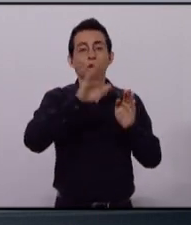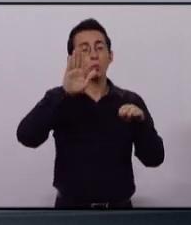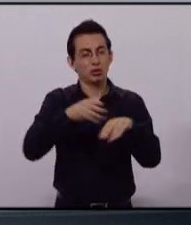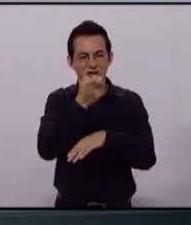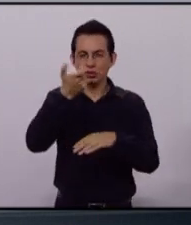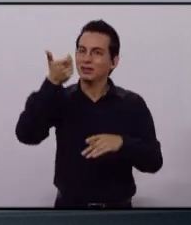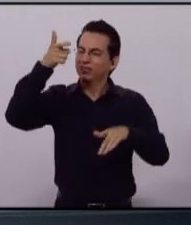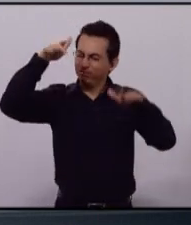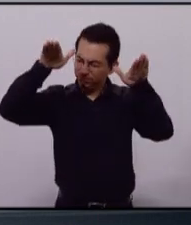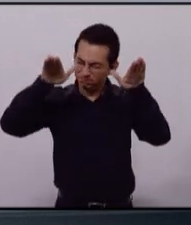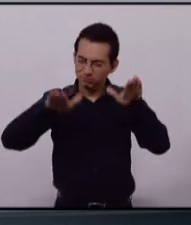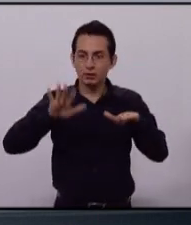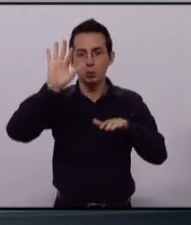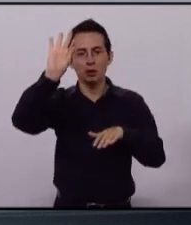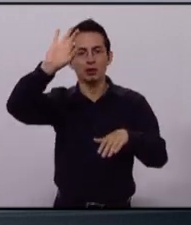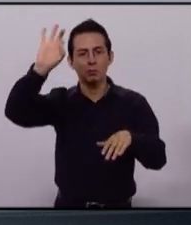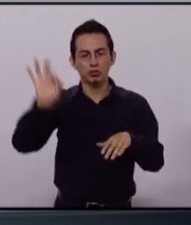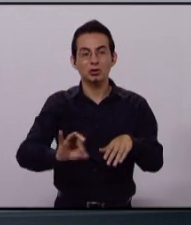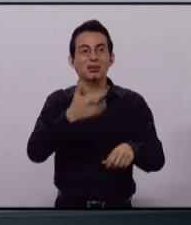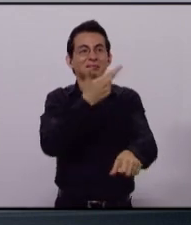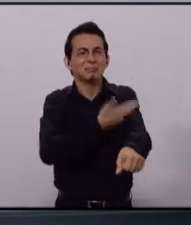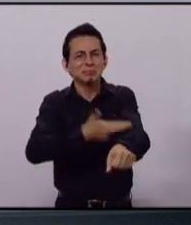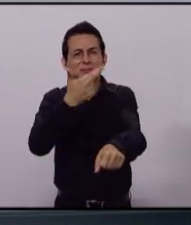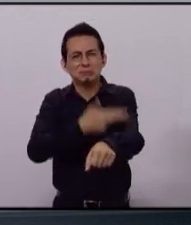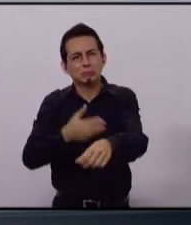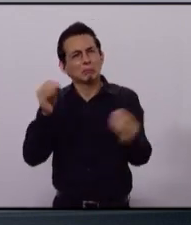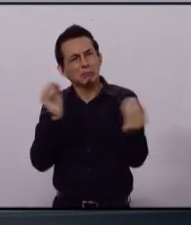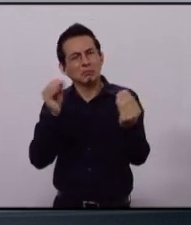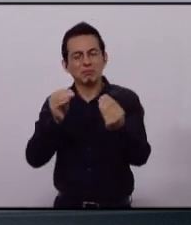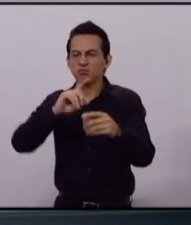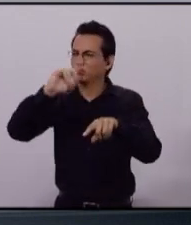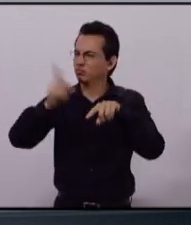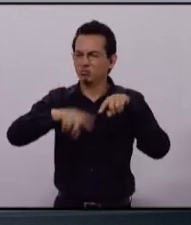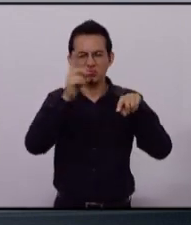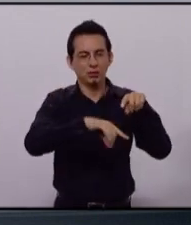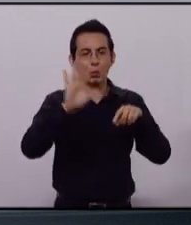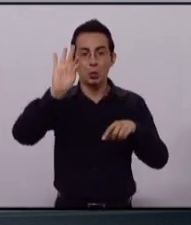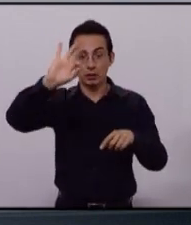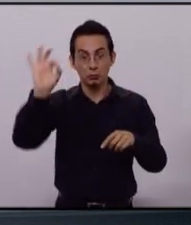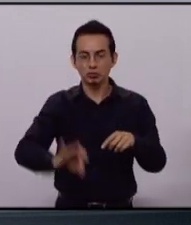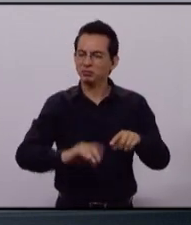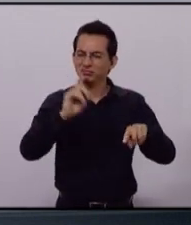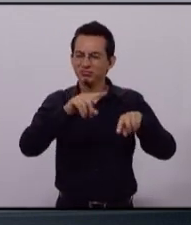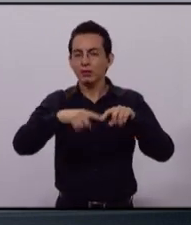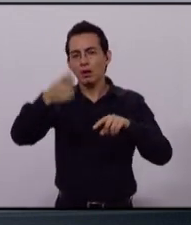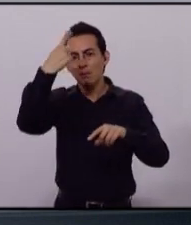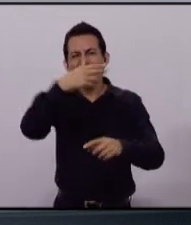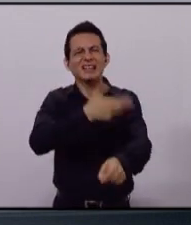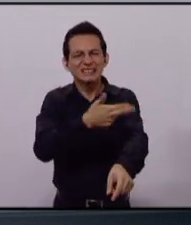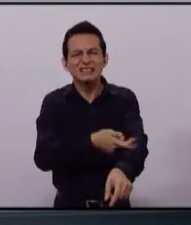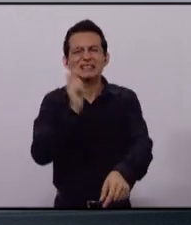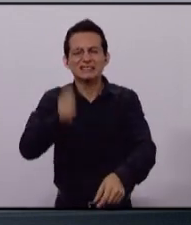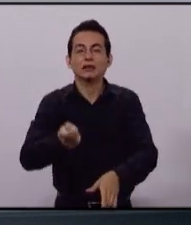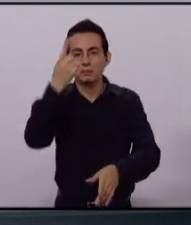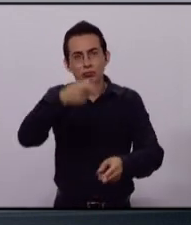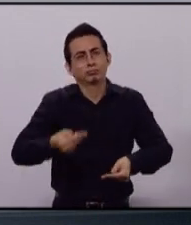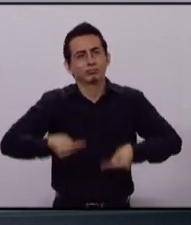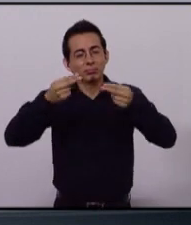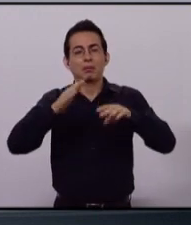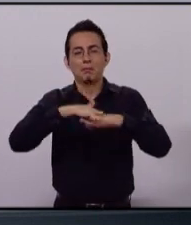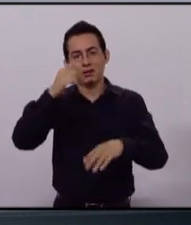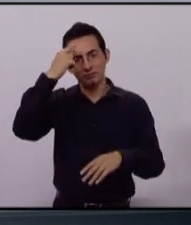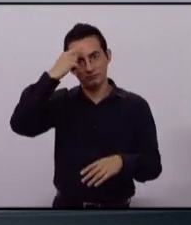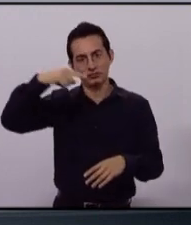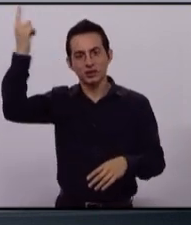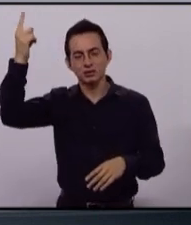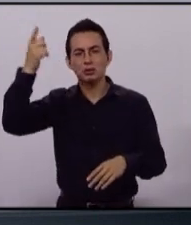40% el número de trámites municipales. Esto para tener una licencia y abrir un negocio con facilidad.